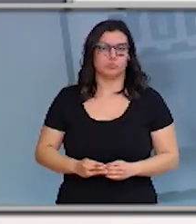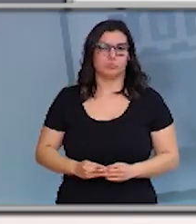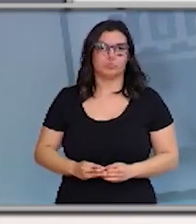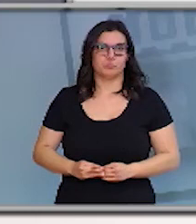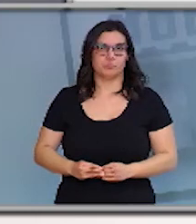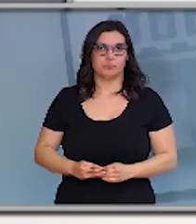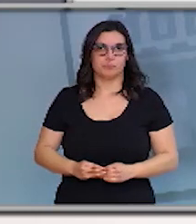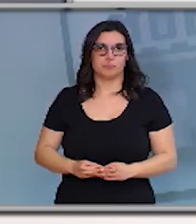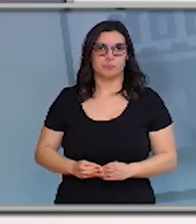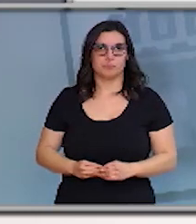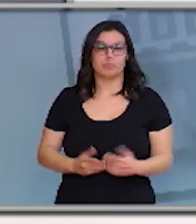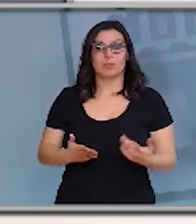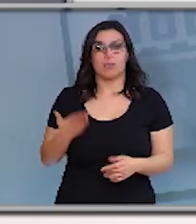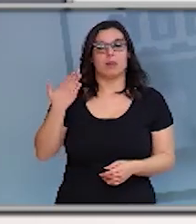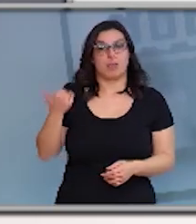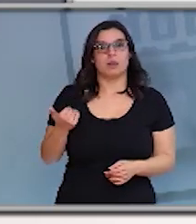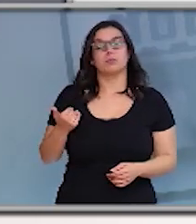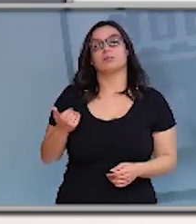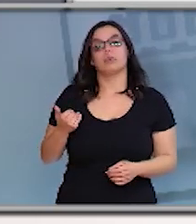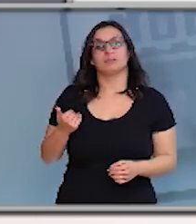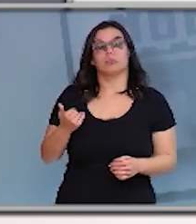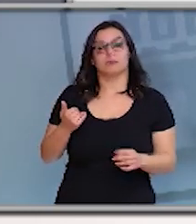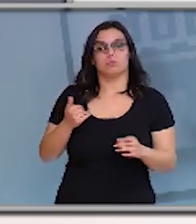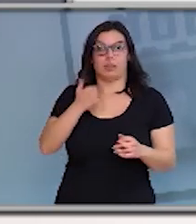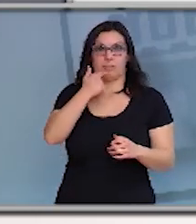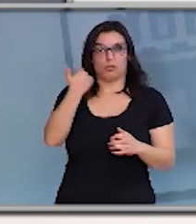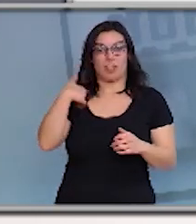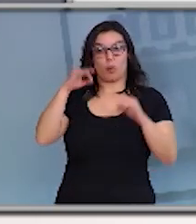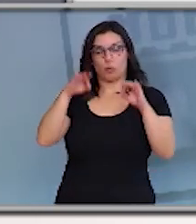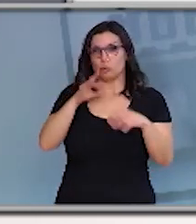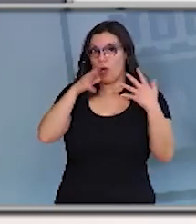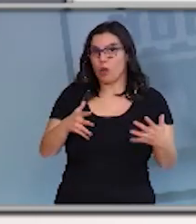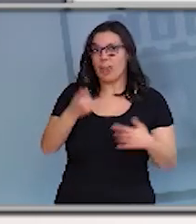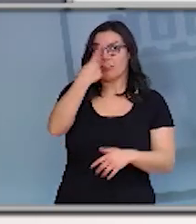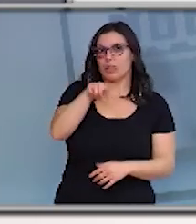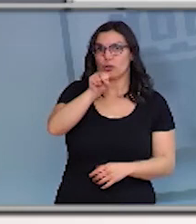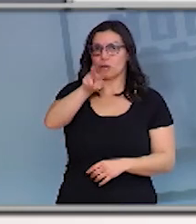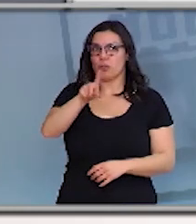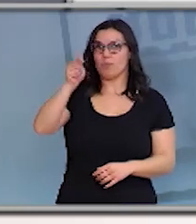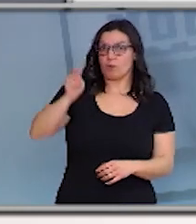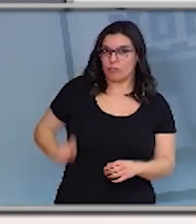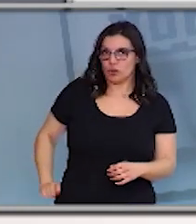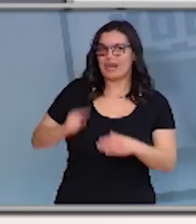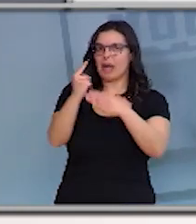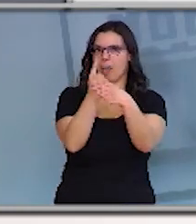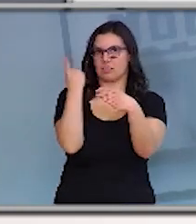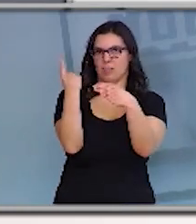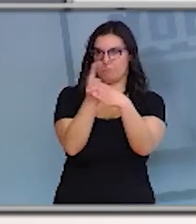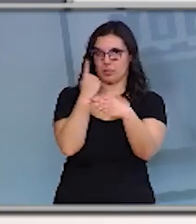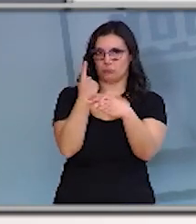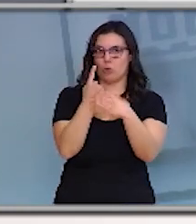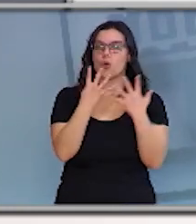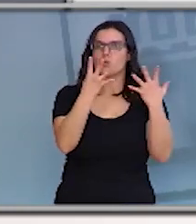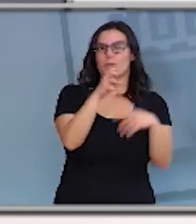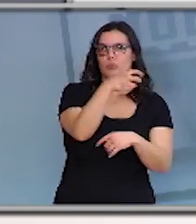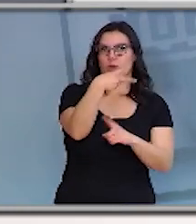Tenemos, como he dicho antes, en o momento actual 112 profesionales que están en aislamiento e nove son